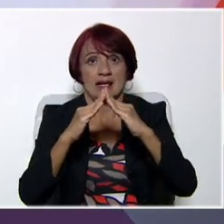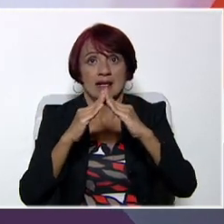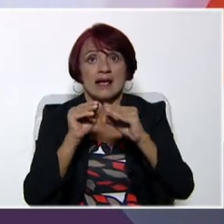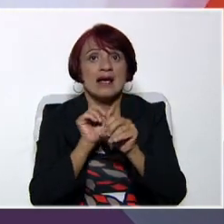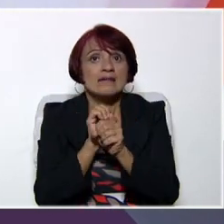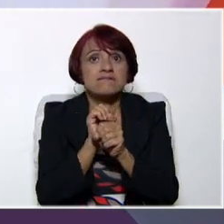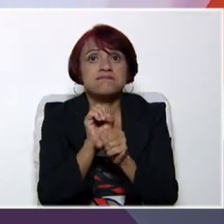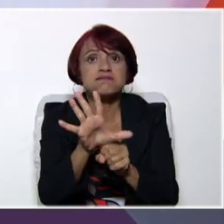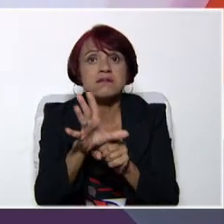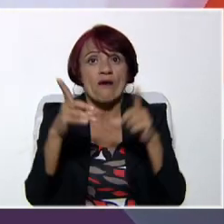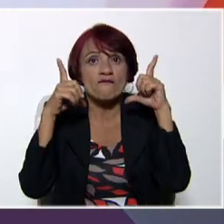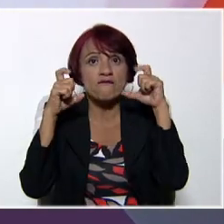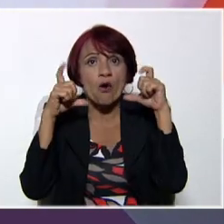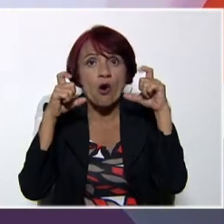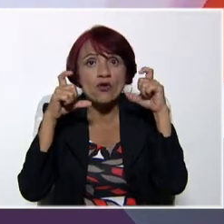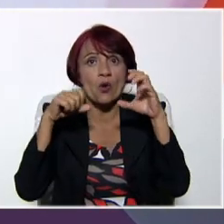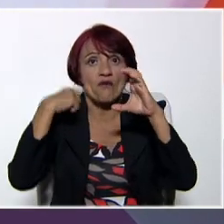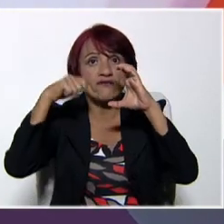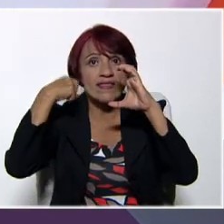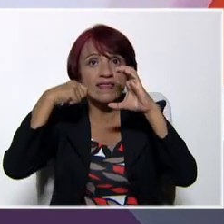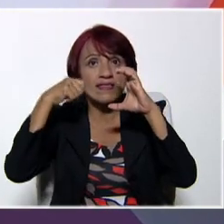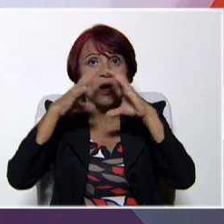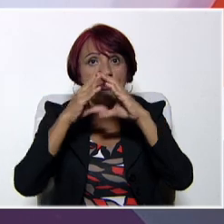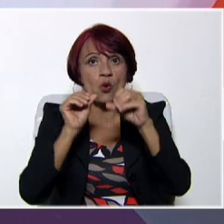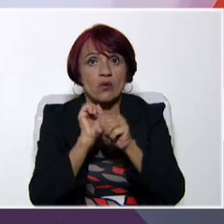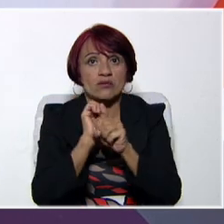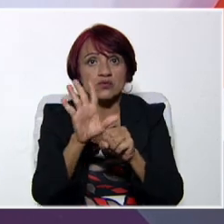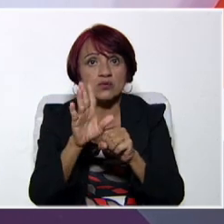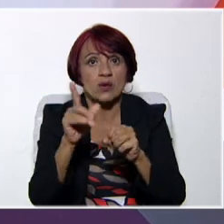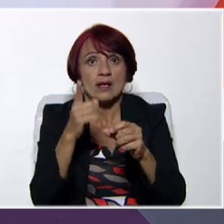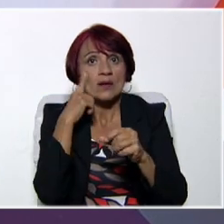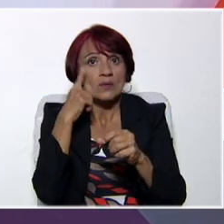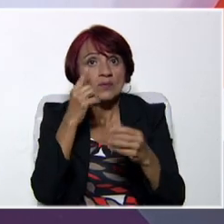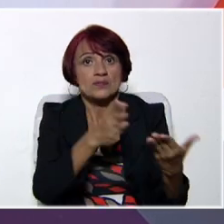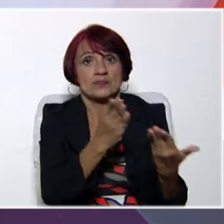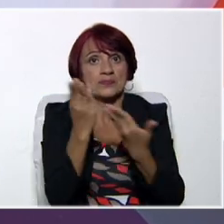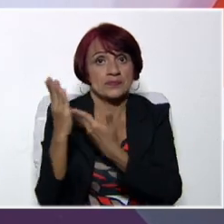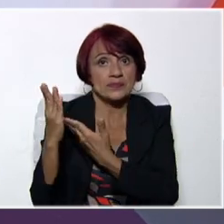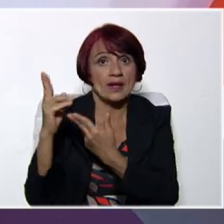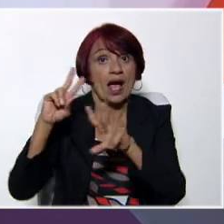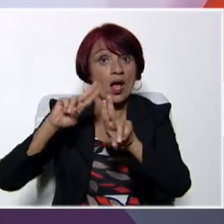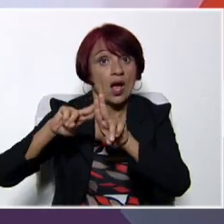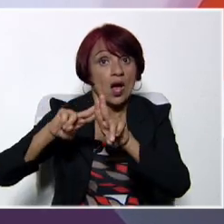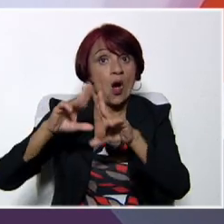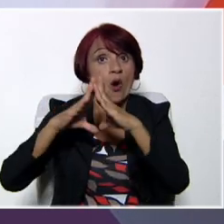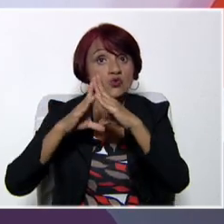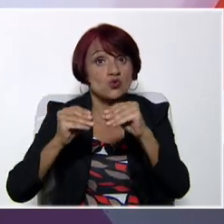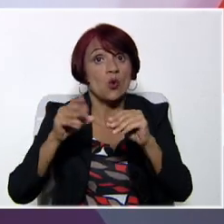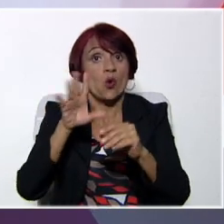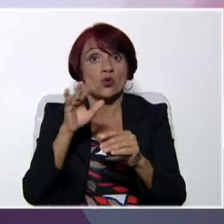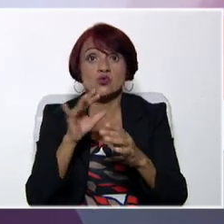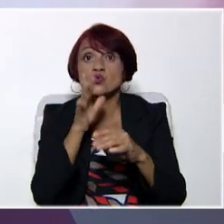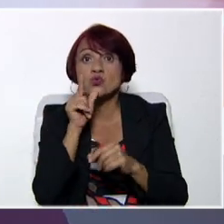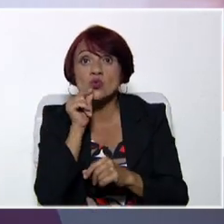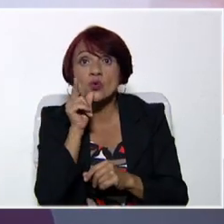enviando esas fotografías, videos y comentarios con la etiqueta cadafamiliaunaescuela a Twitter, arroba